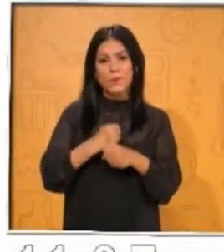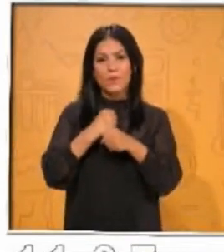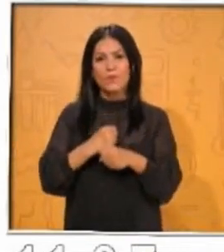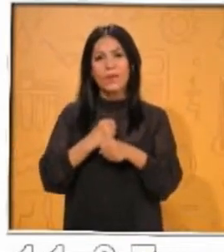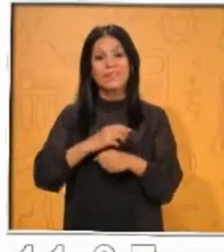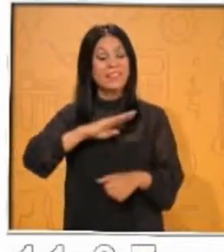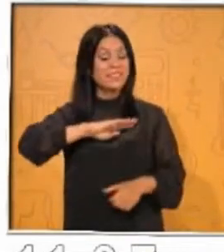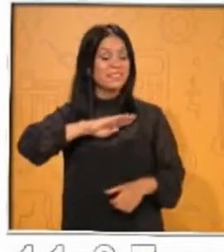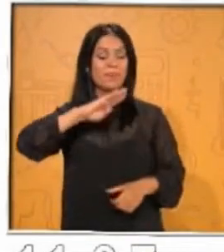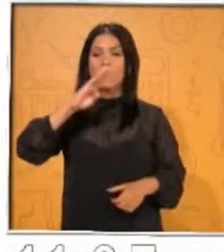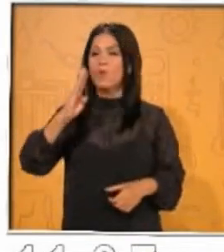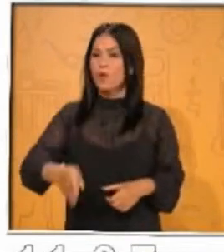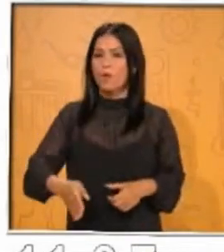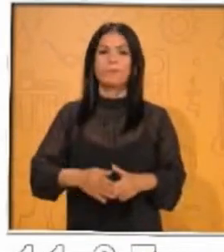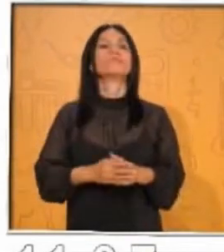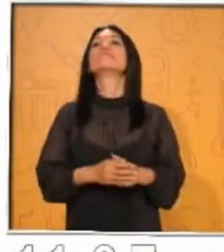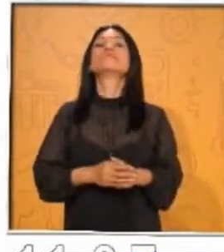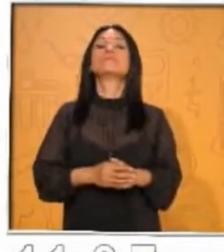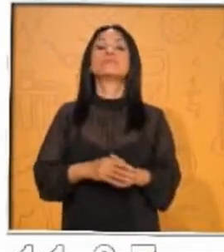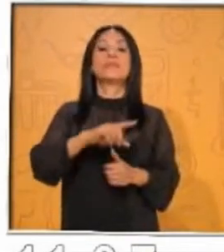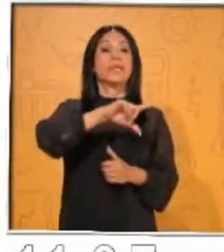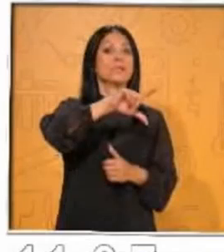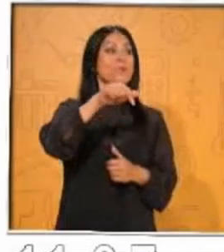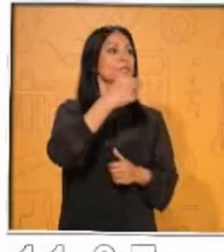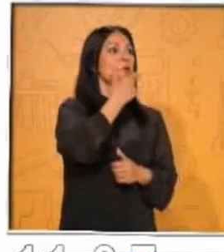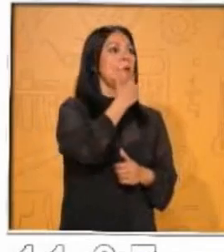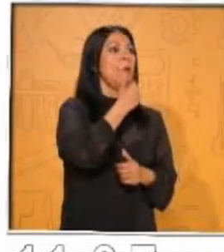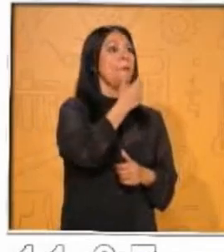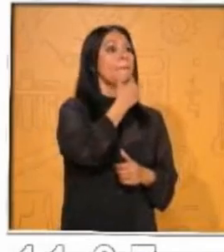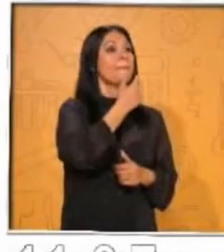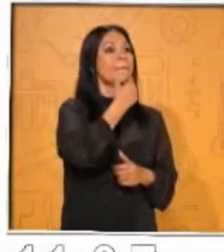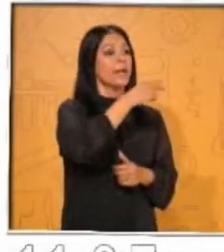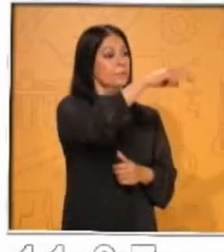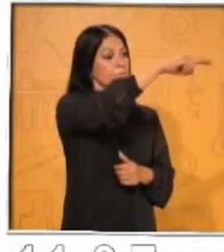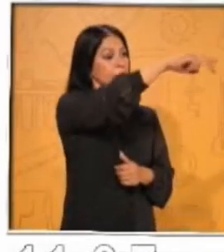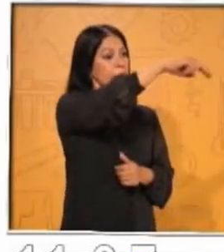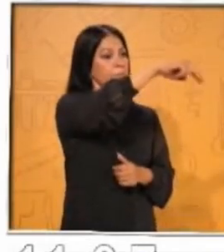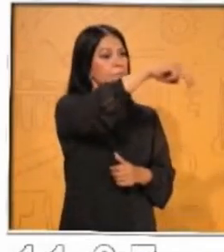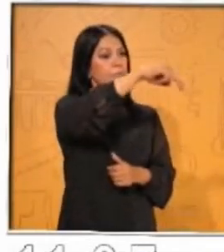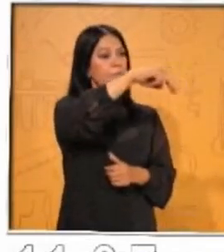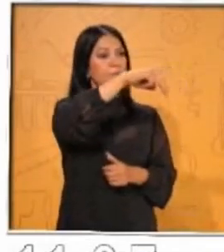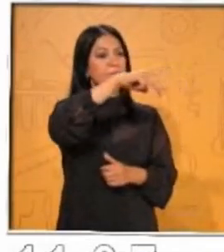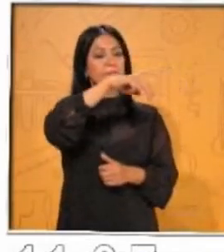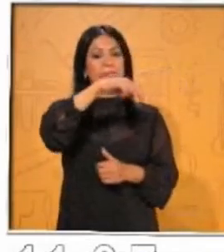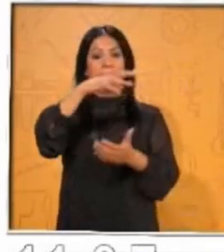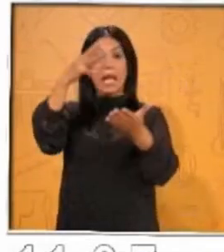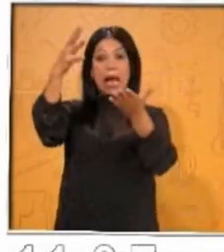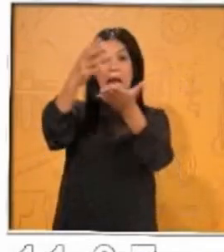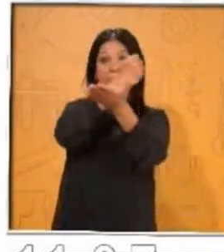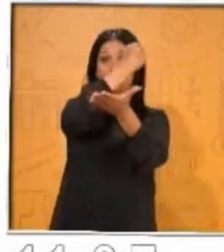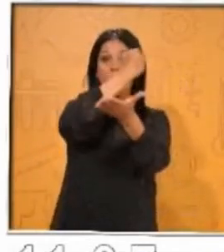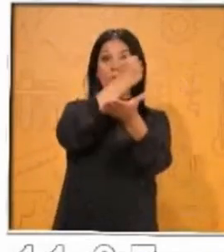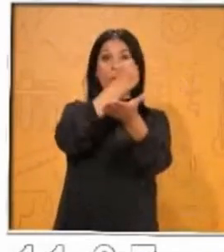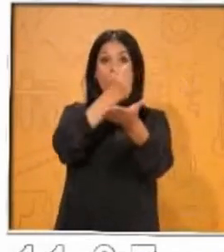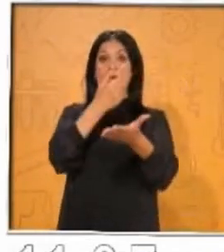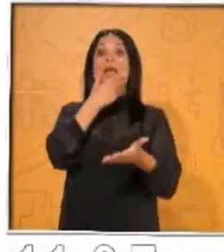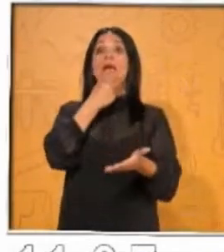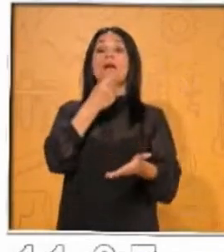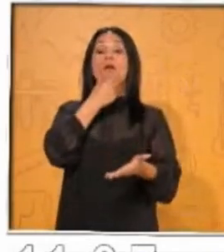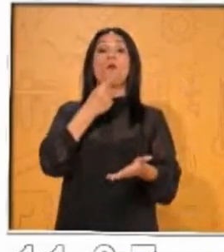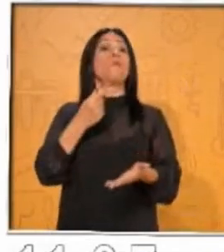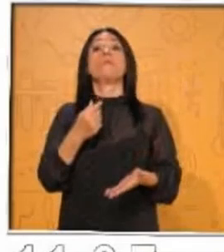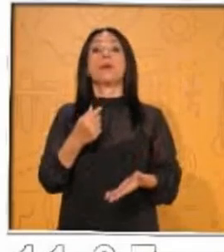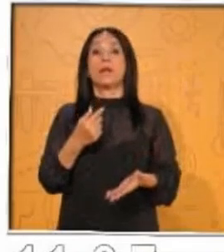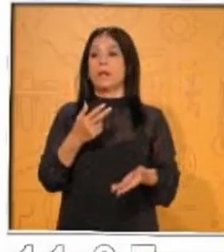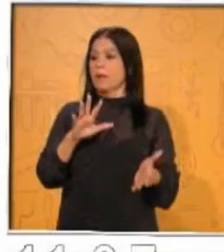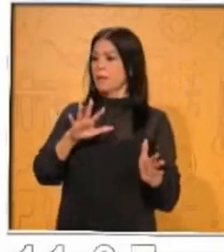Al llegar, recibió la terrible noticia sobre el fallecimiento de la princesa Estazíhuatl. Entristecido